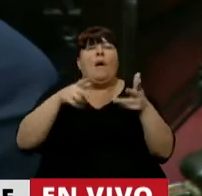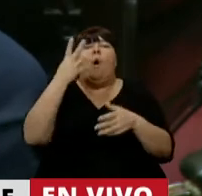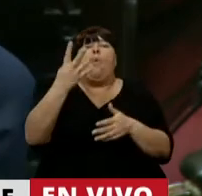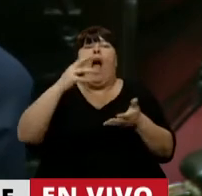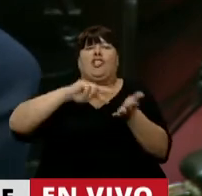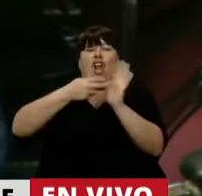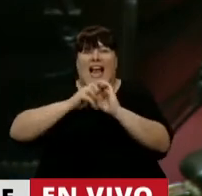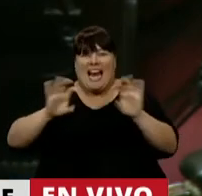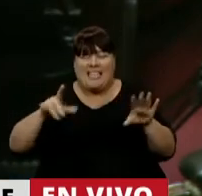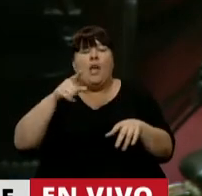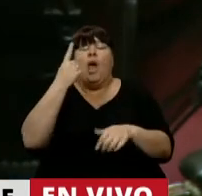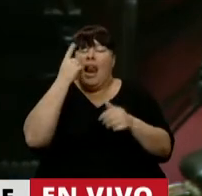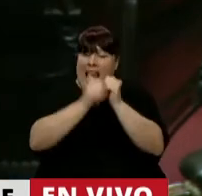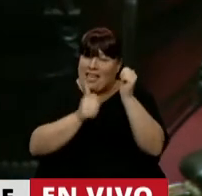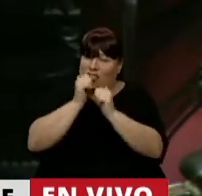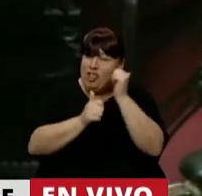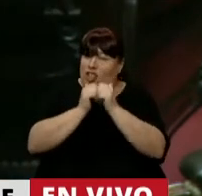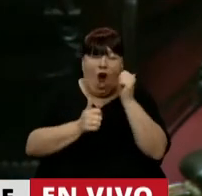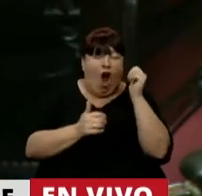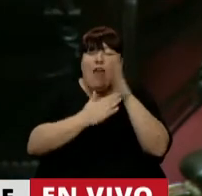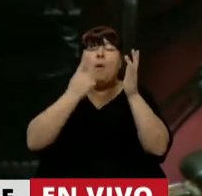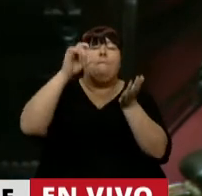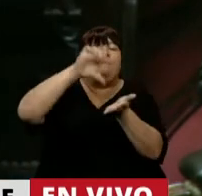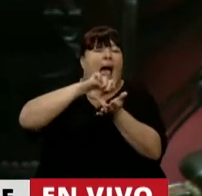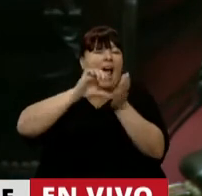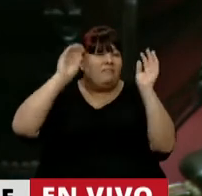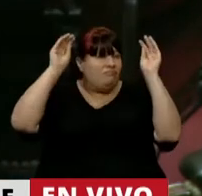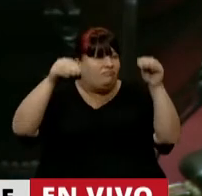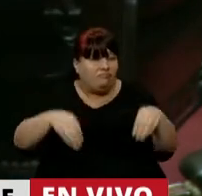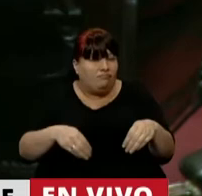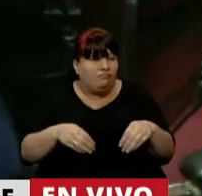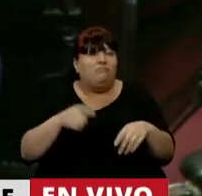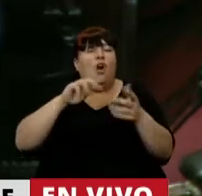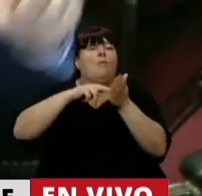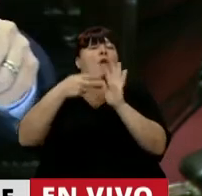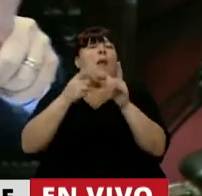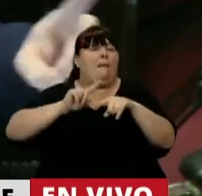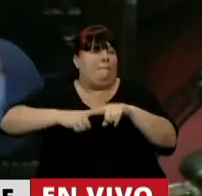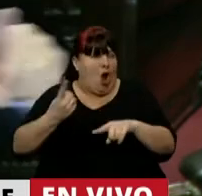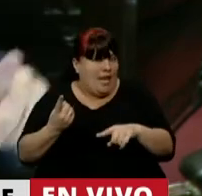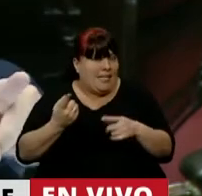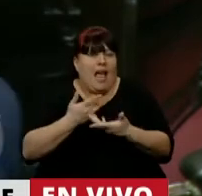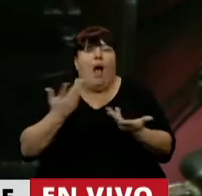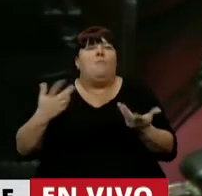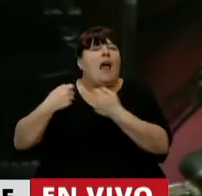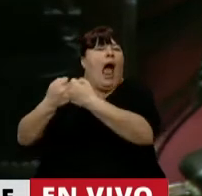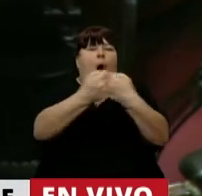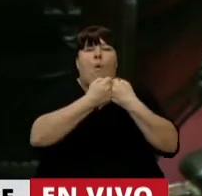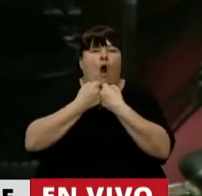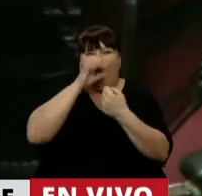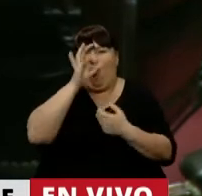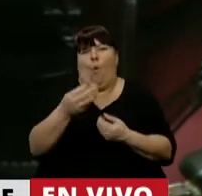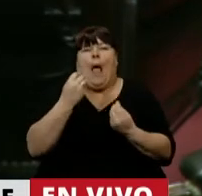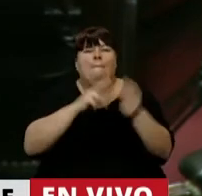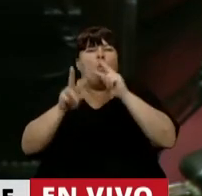cuatro crisis. Bien, la histórica estructural de un país decadente, la crisis política porque no nos ponemos de acuerdo para